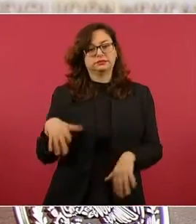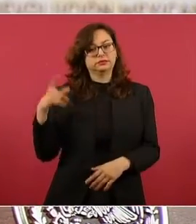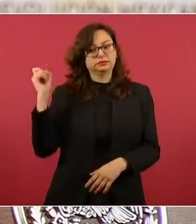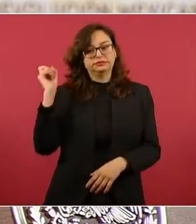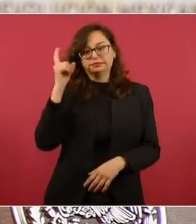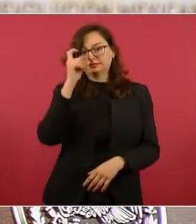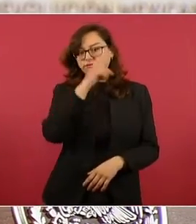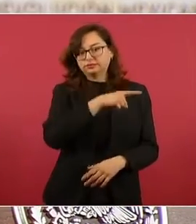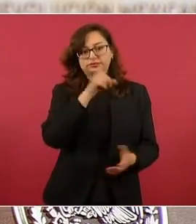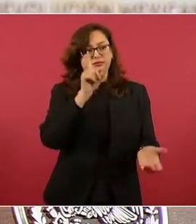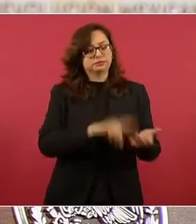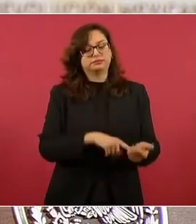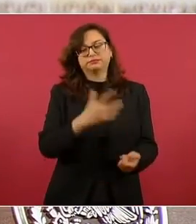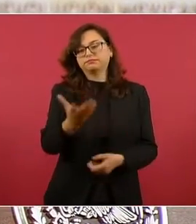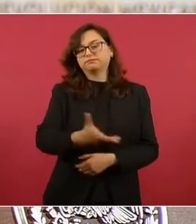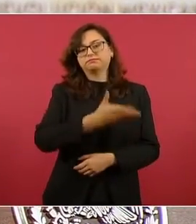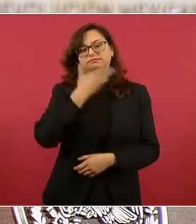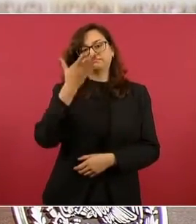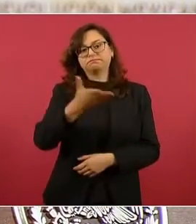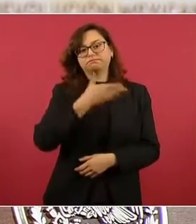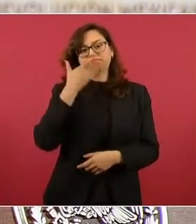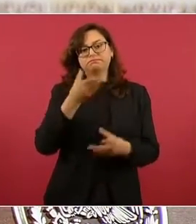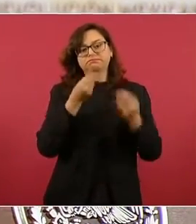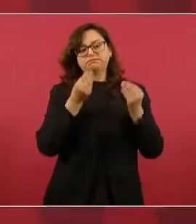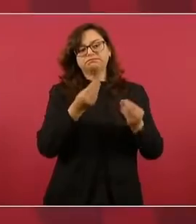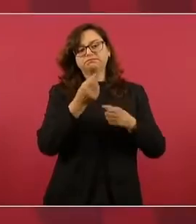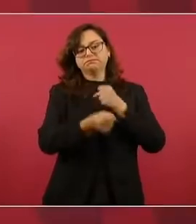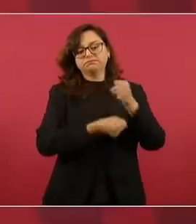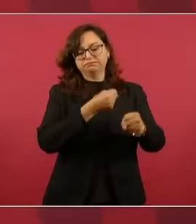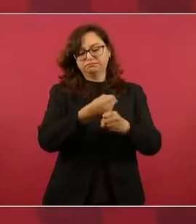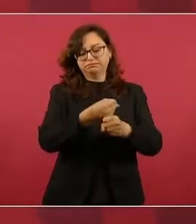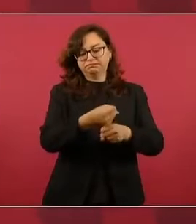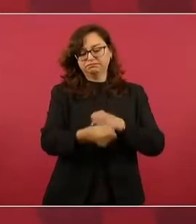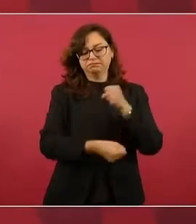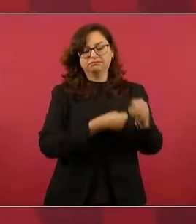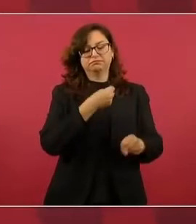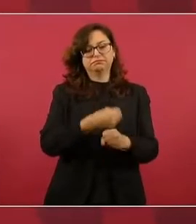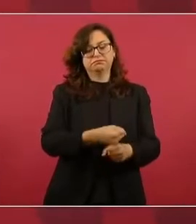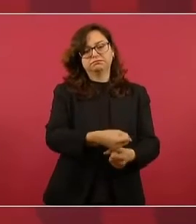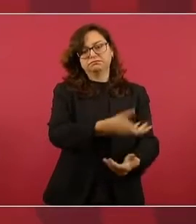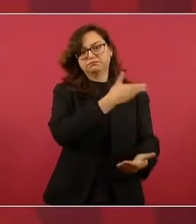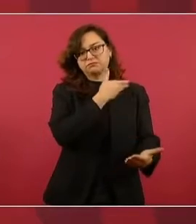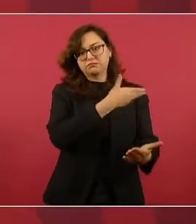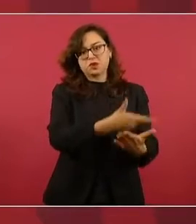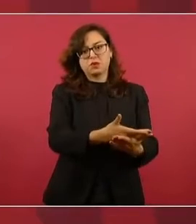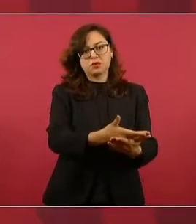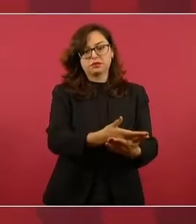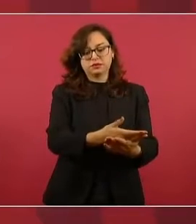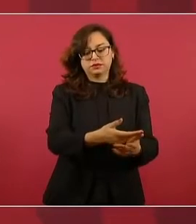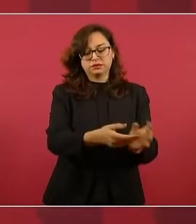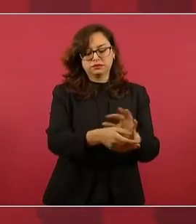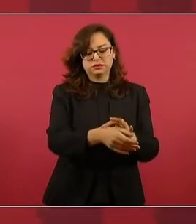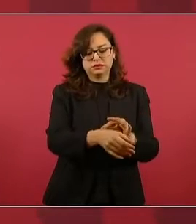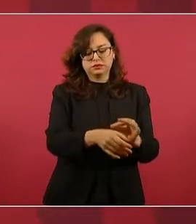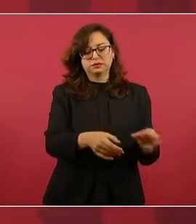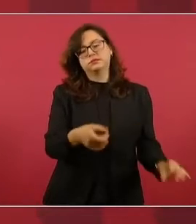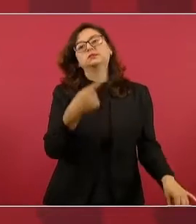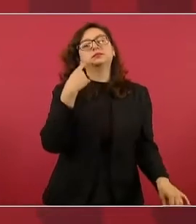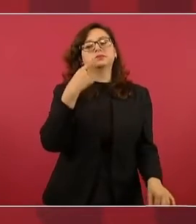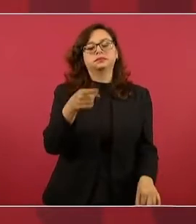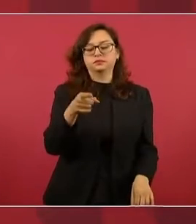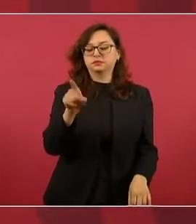esos vicios que tienen que ver con el régimen. Esto de la Sierra de